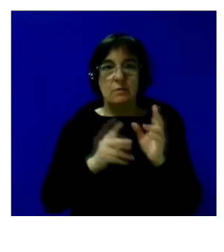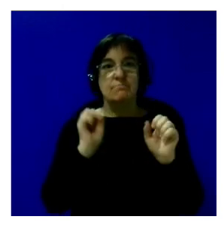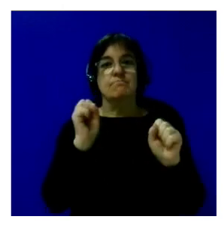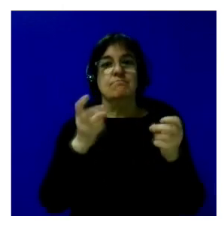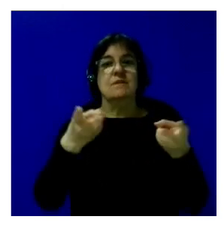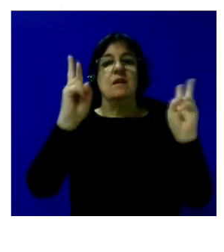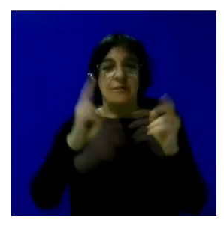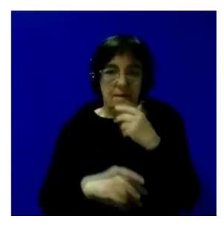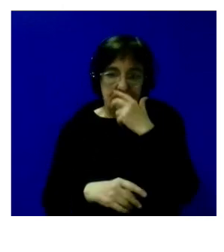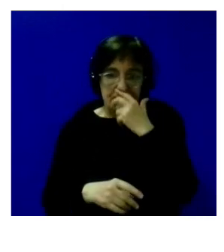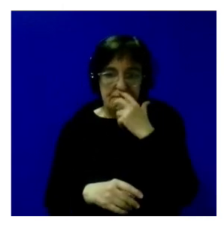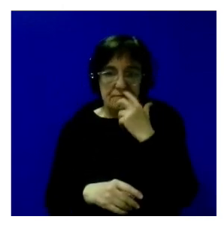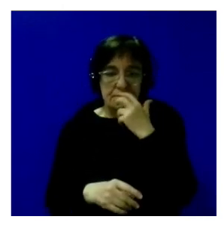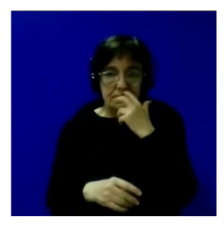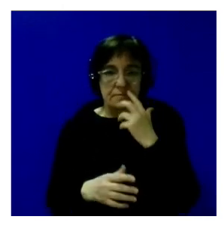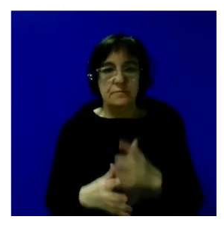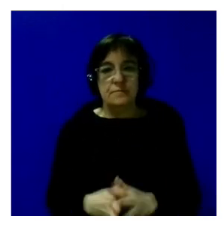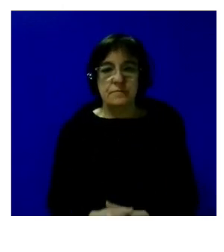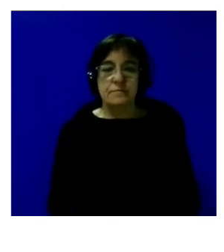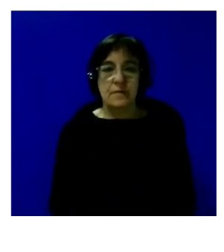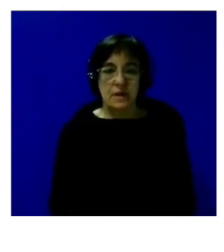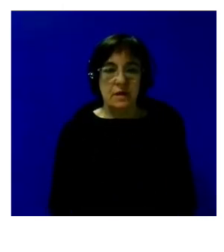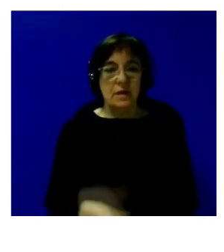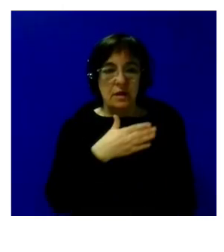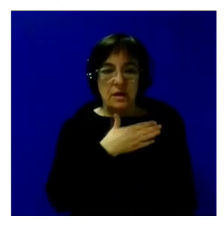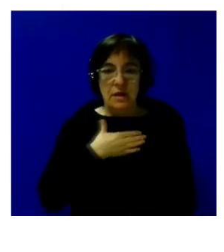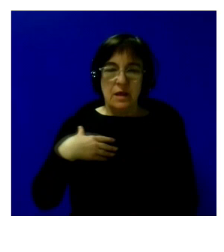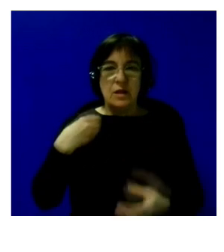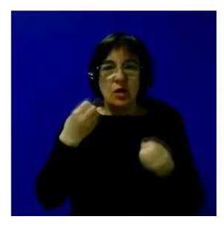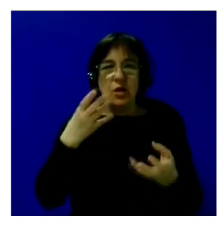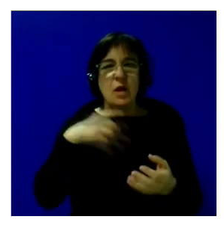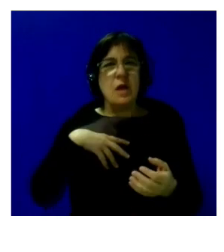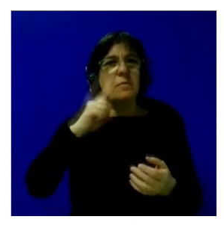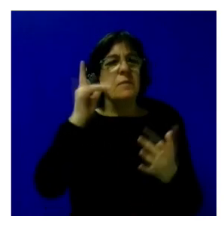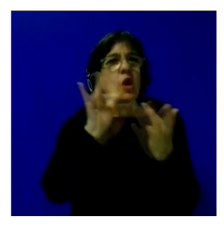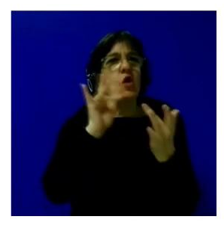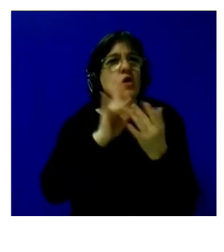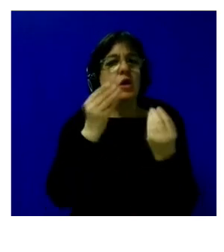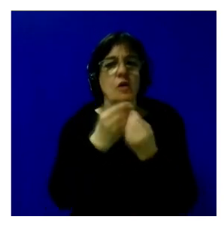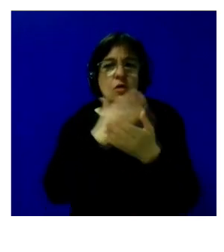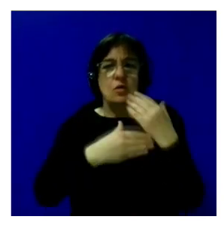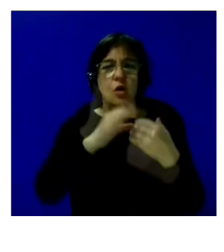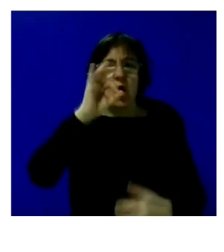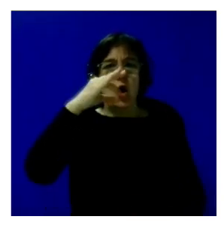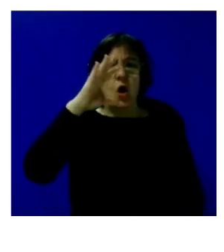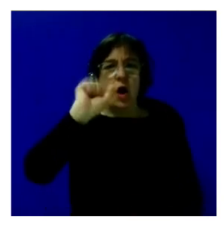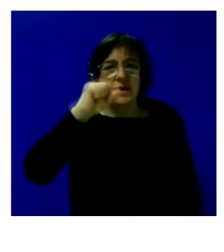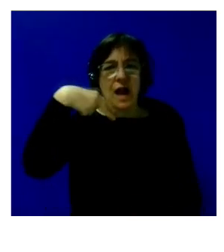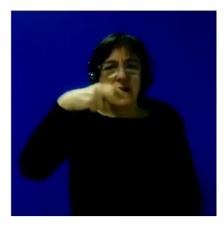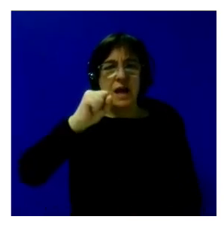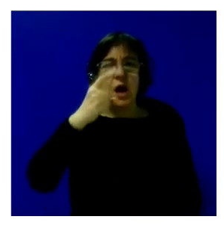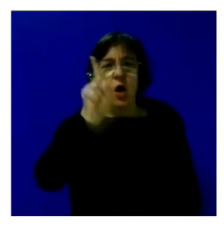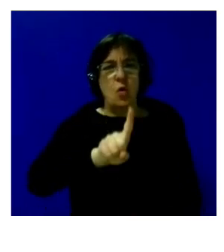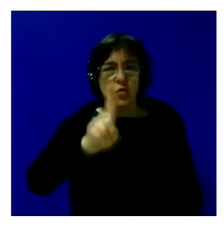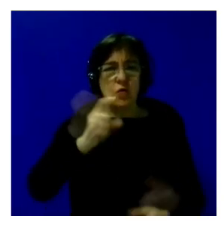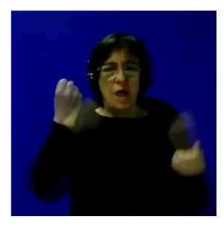también que hay que hacer sí que os quería contar un poco mi primer contacto con la discapacidad fue en Ocaña 1 cuando yo estaba en prácticas yo